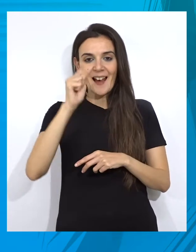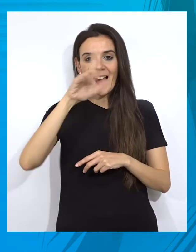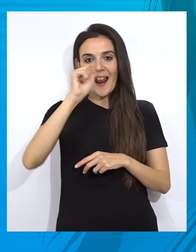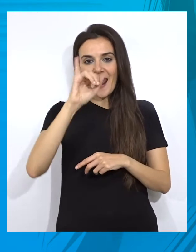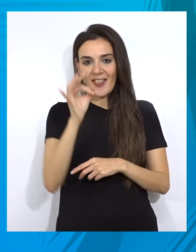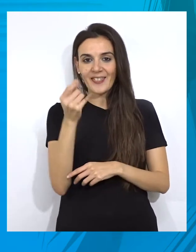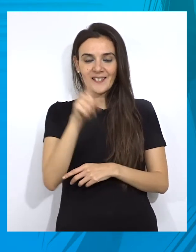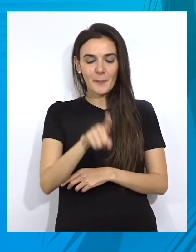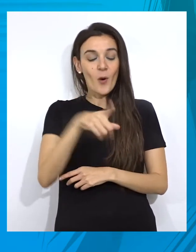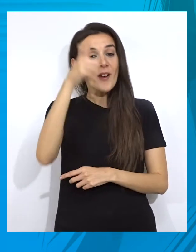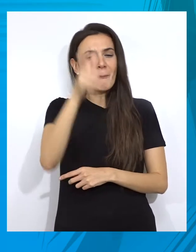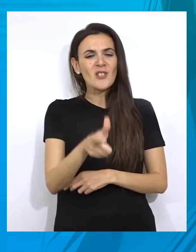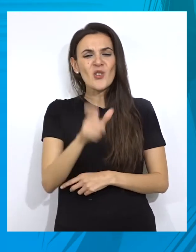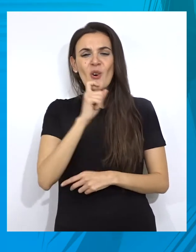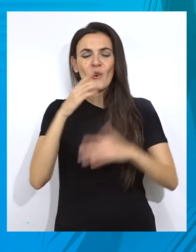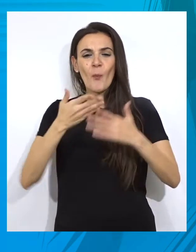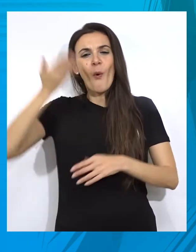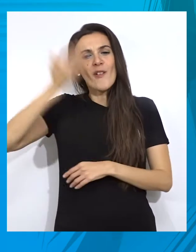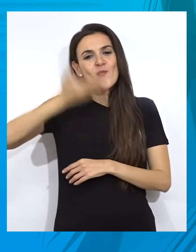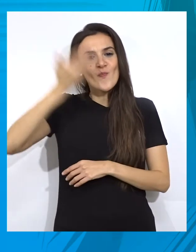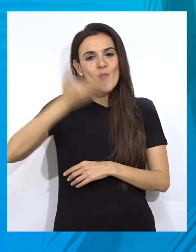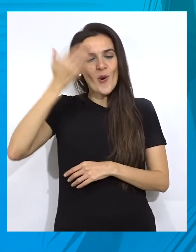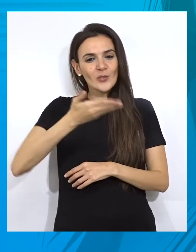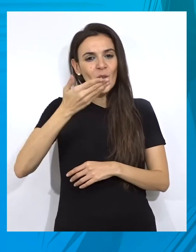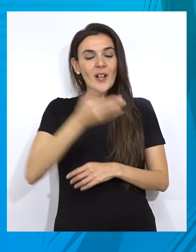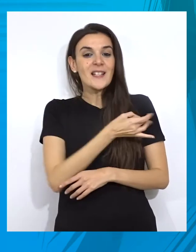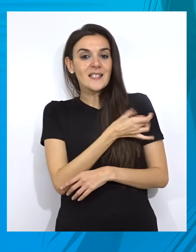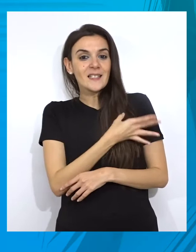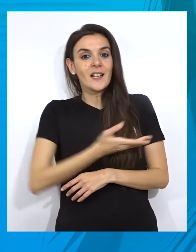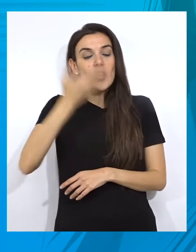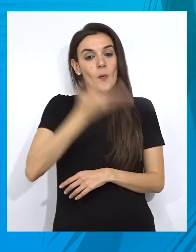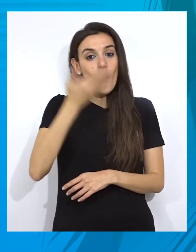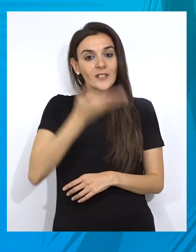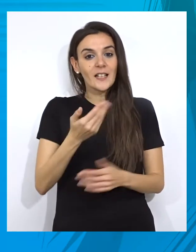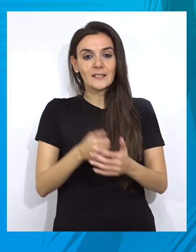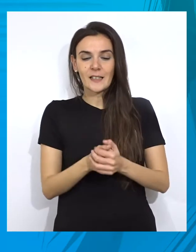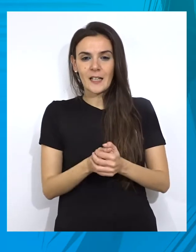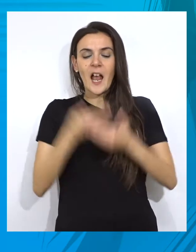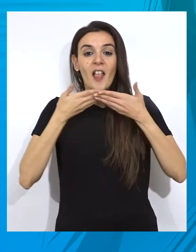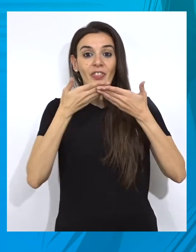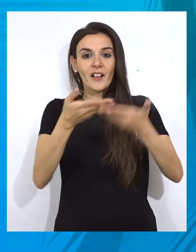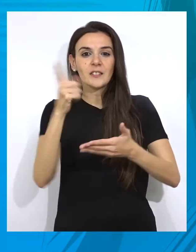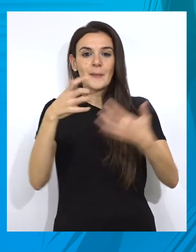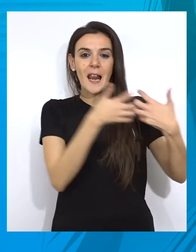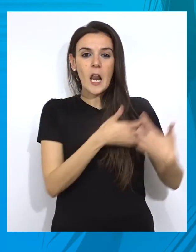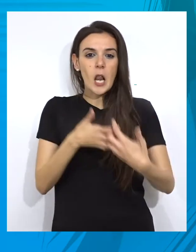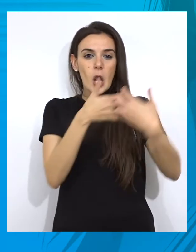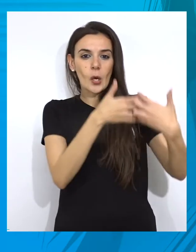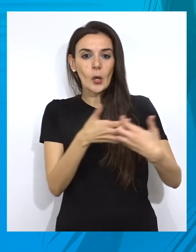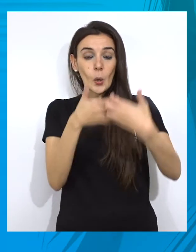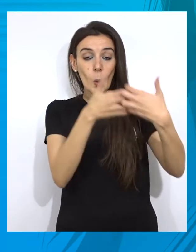Fue una persona muy importante dentro del sindicalismo, muy entregada a la lucha y a